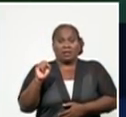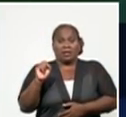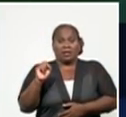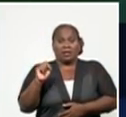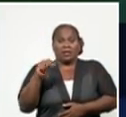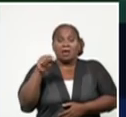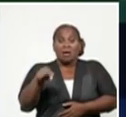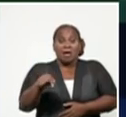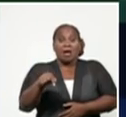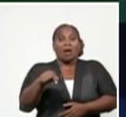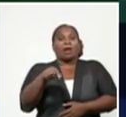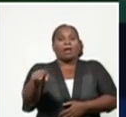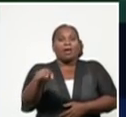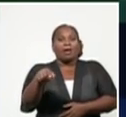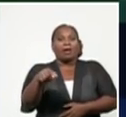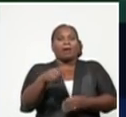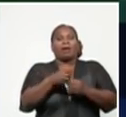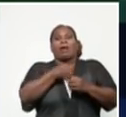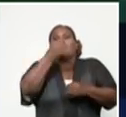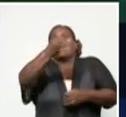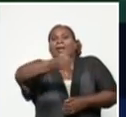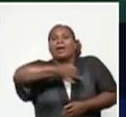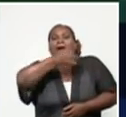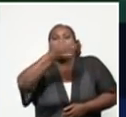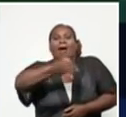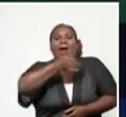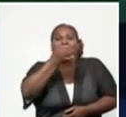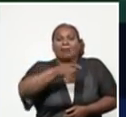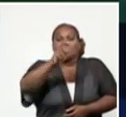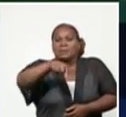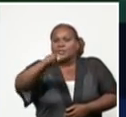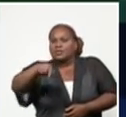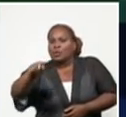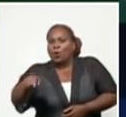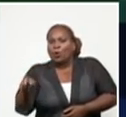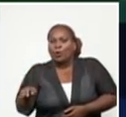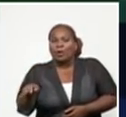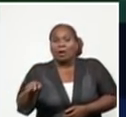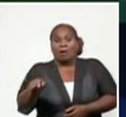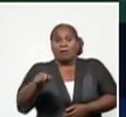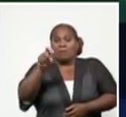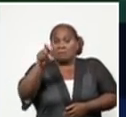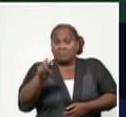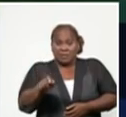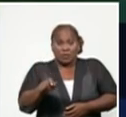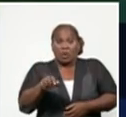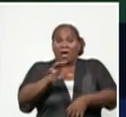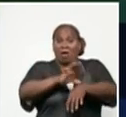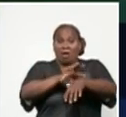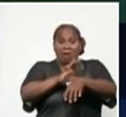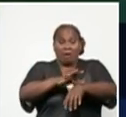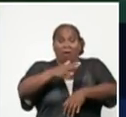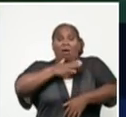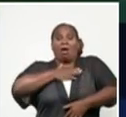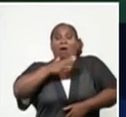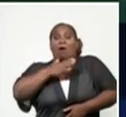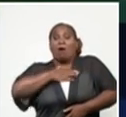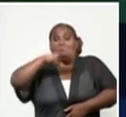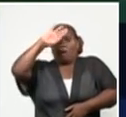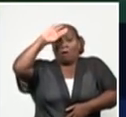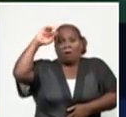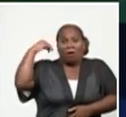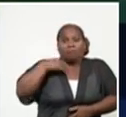riesgo, hay que compartirla con el entorno, hay que acudir de manera inmediata a los servicios de salud ante la presencia de síntomas